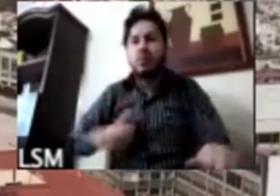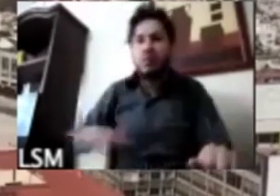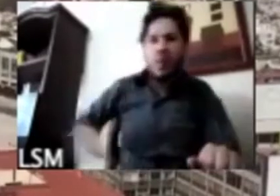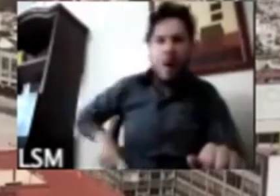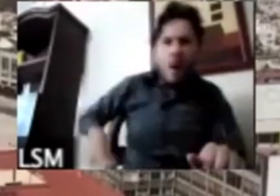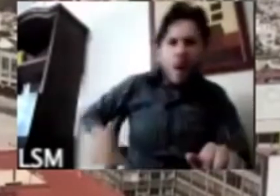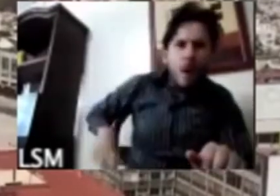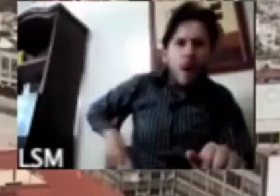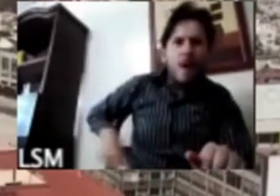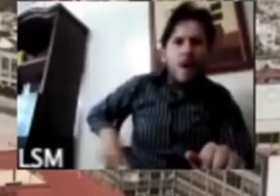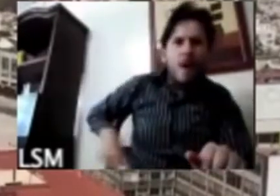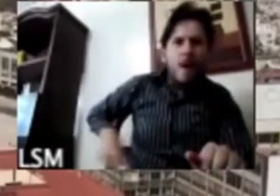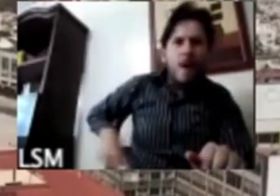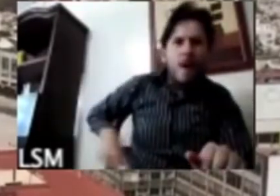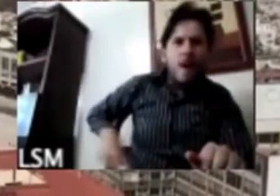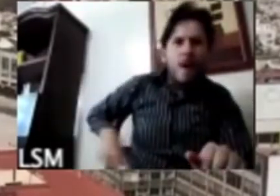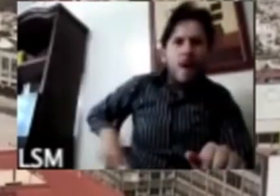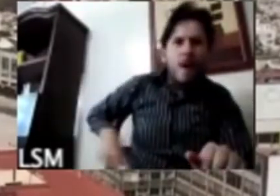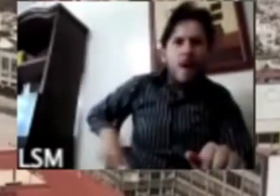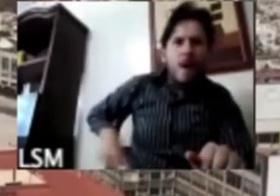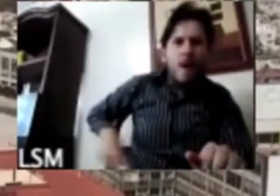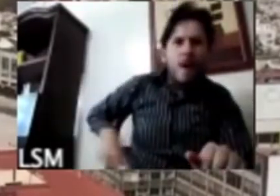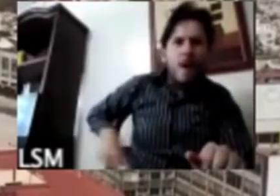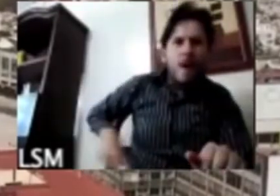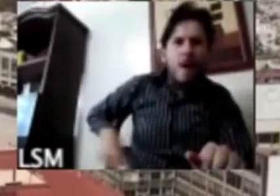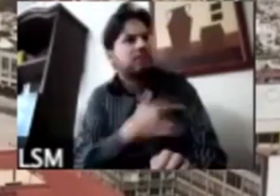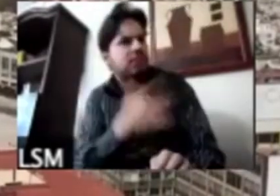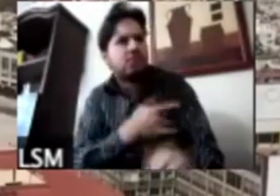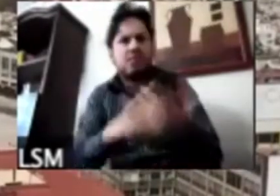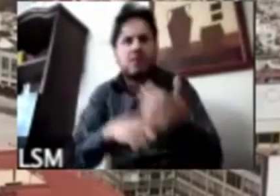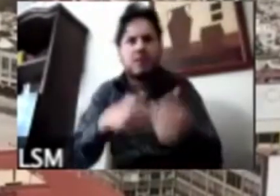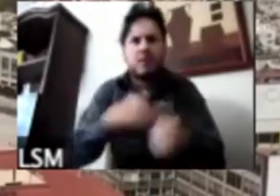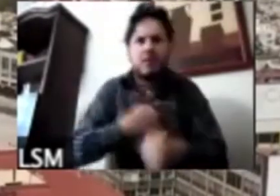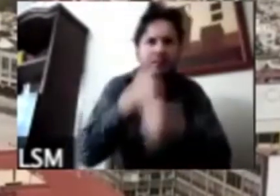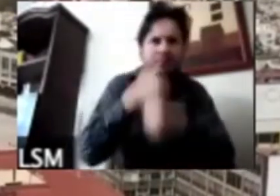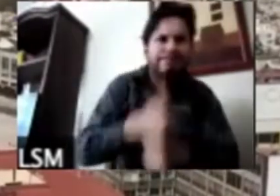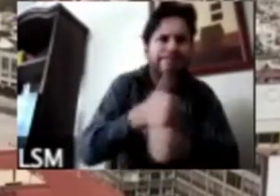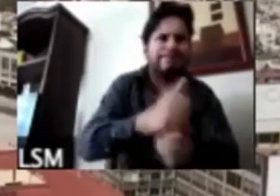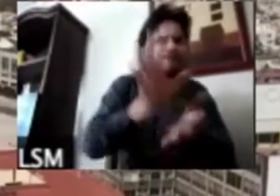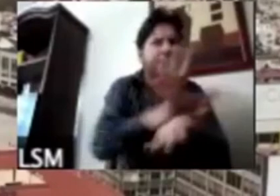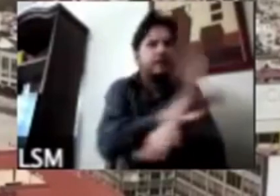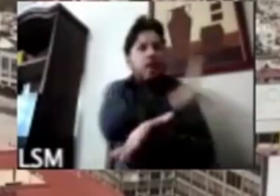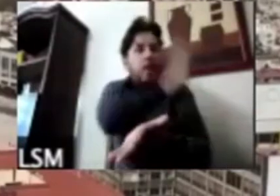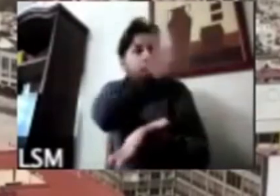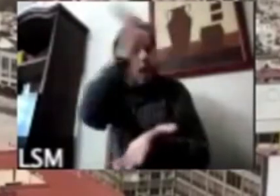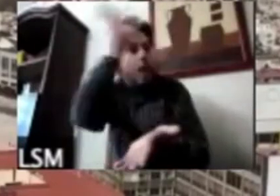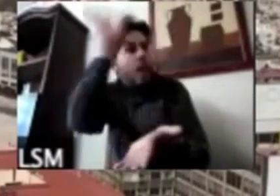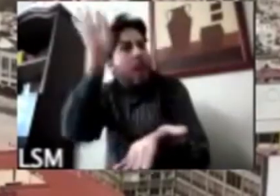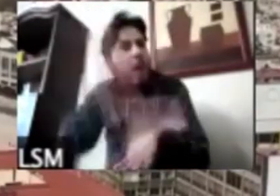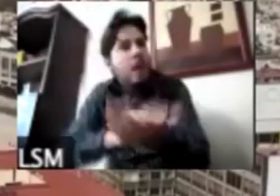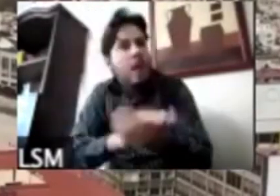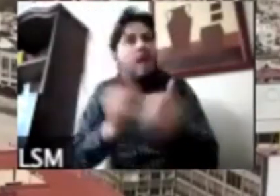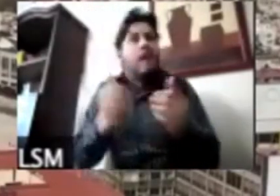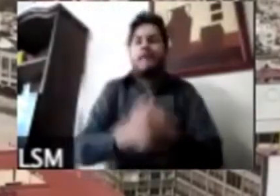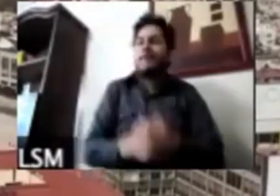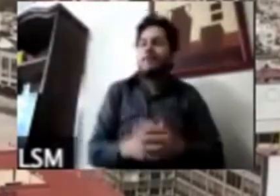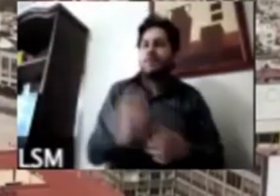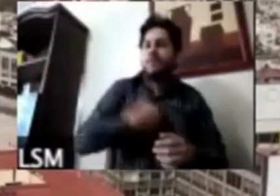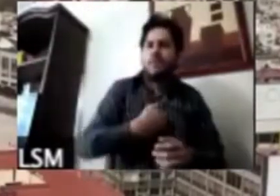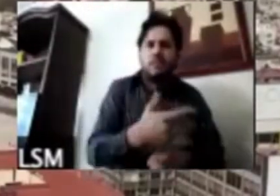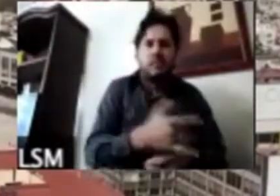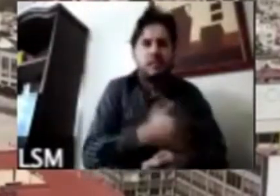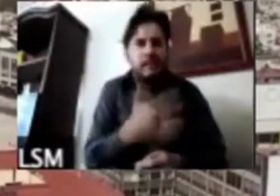pública es salir bien de la crisis completa que tiene que ver con la depresión económica que nos alcanza